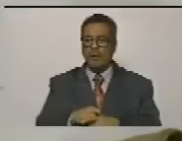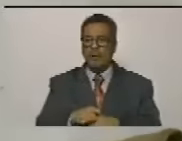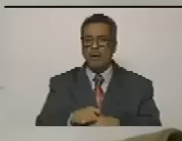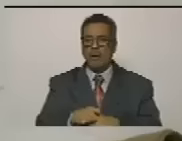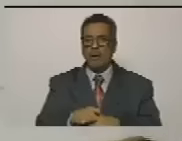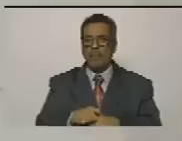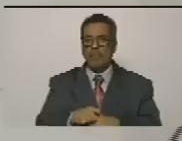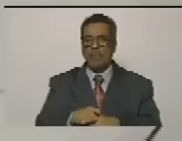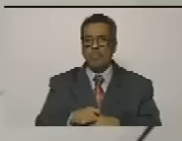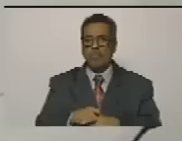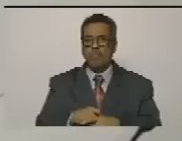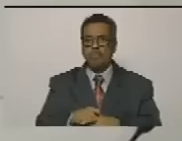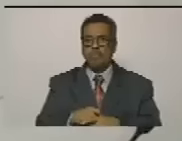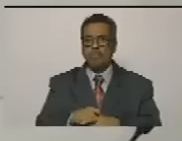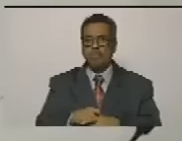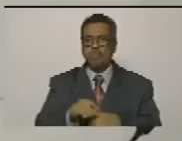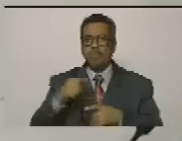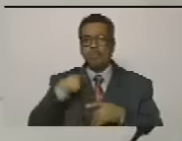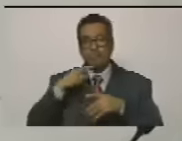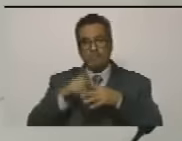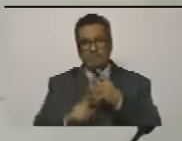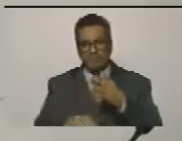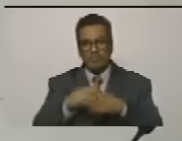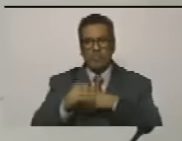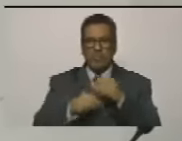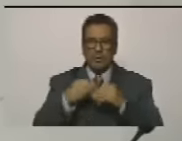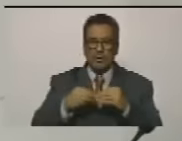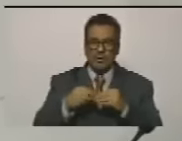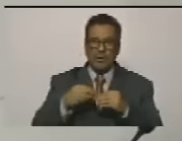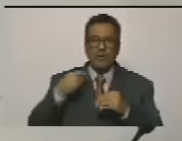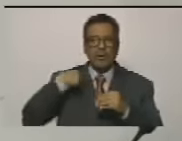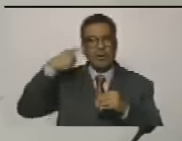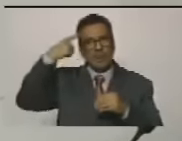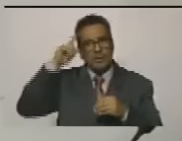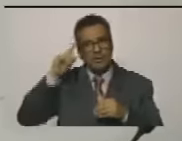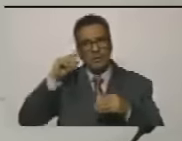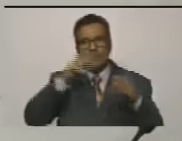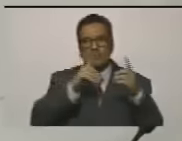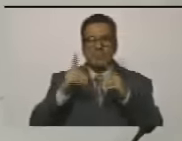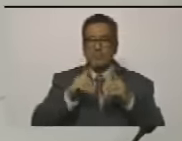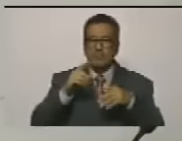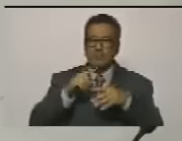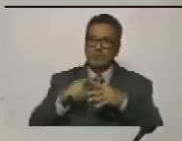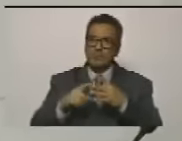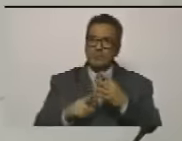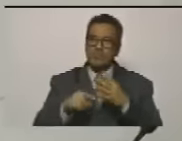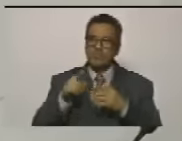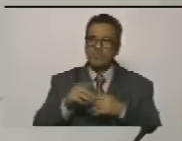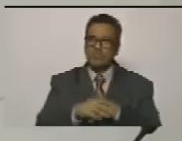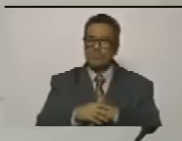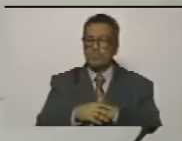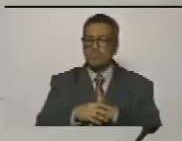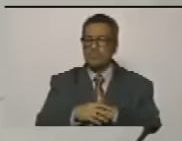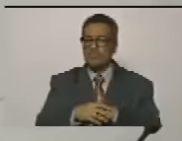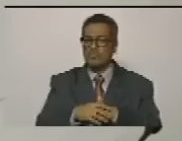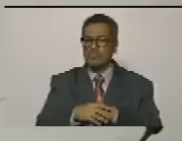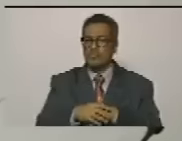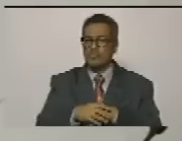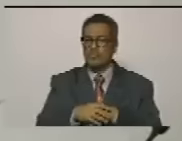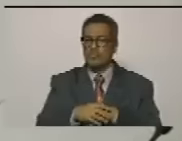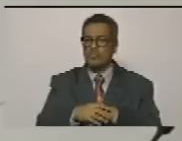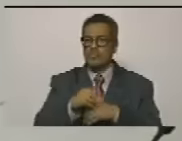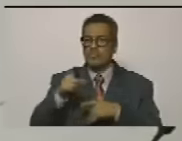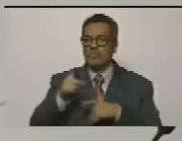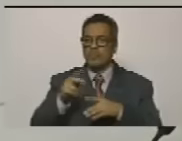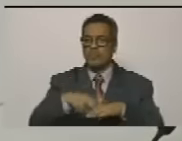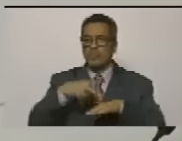ahora una cosa es que creamos en el diálogo y otra cosa es que nos